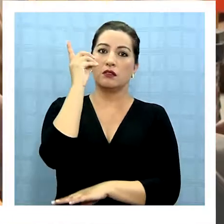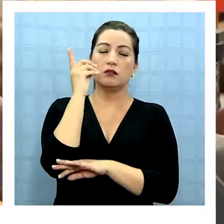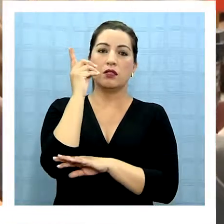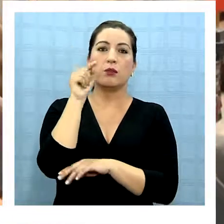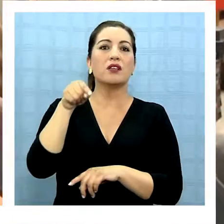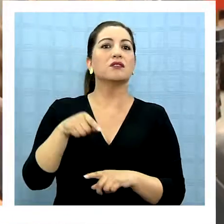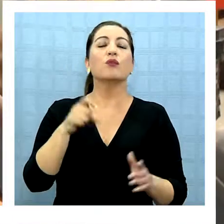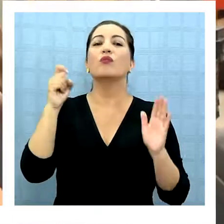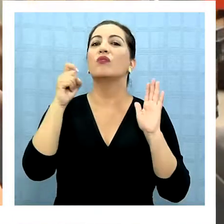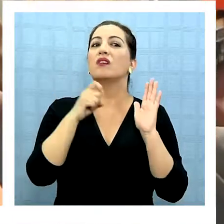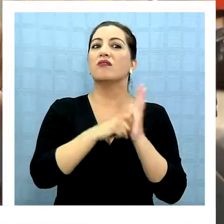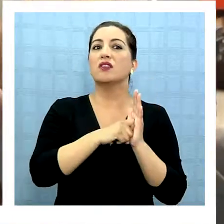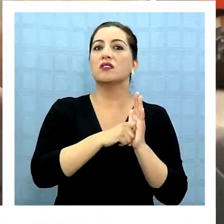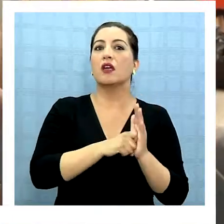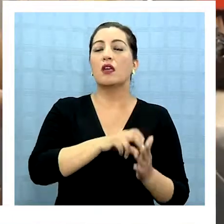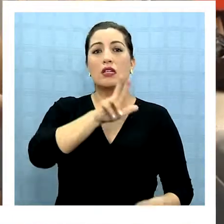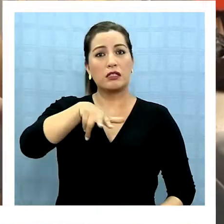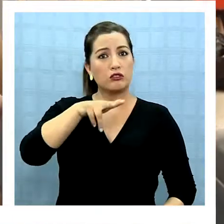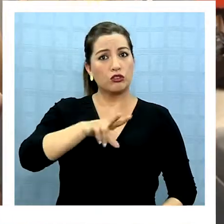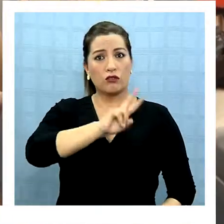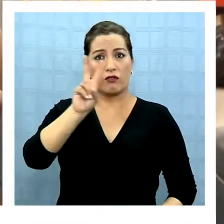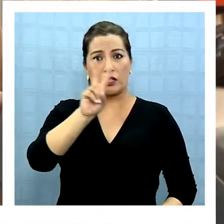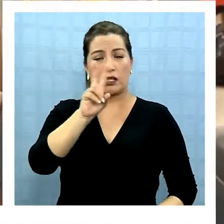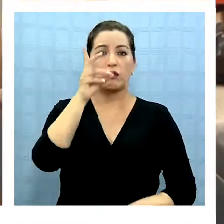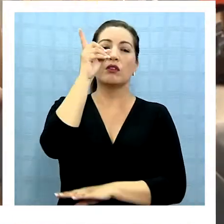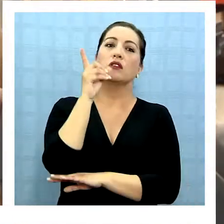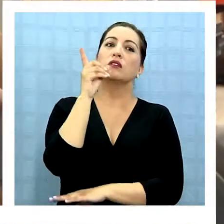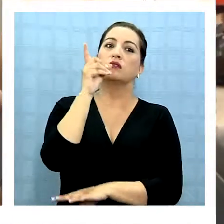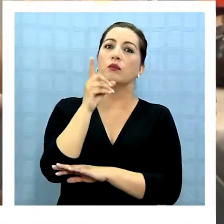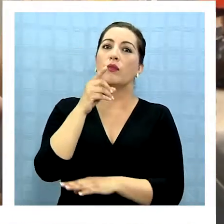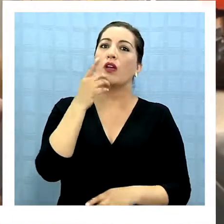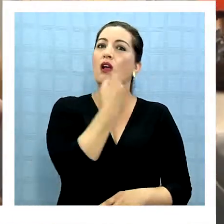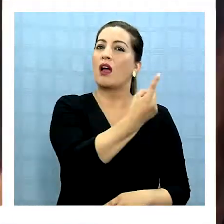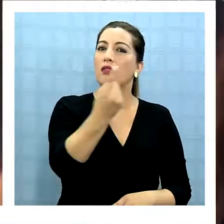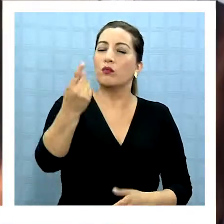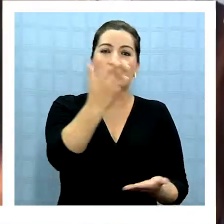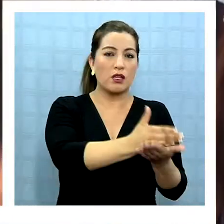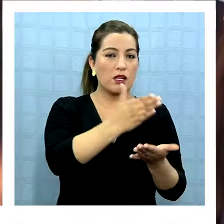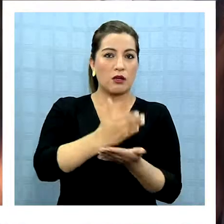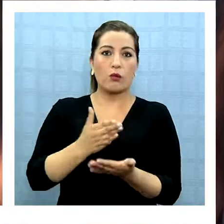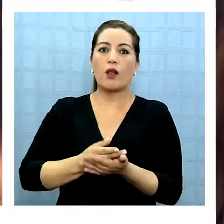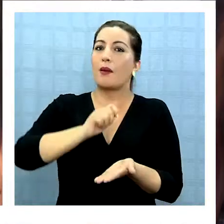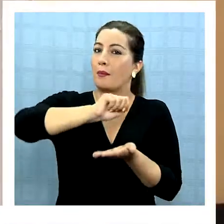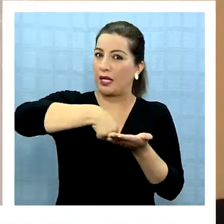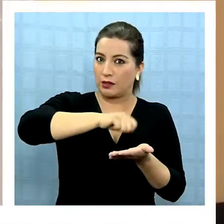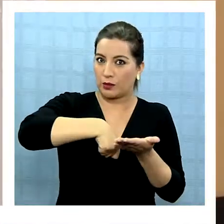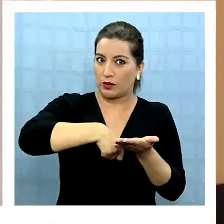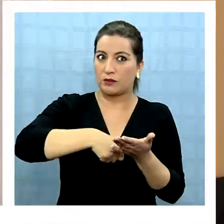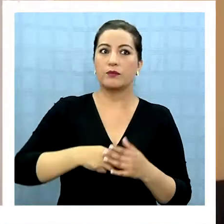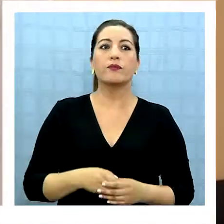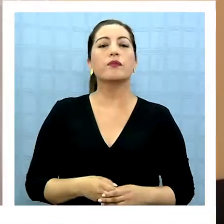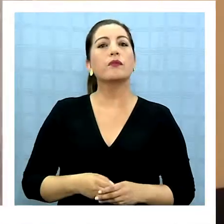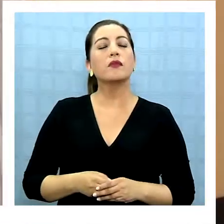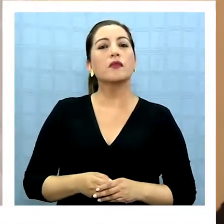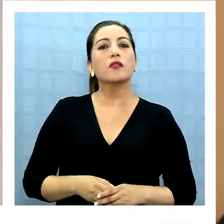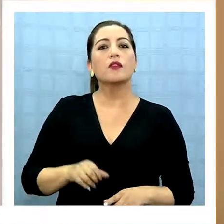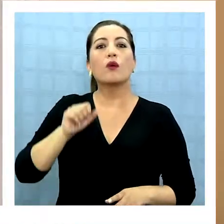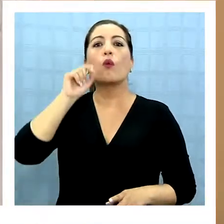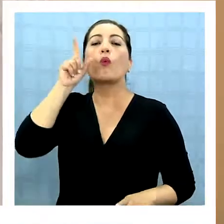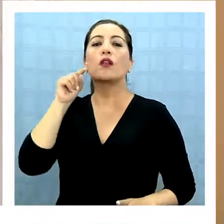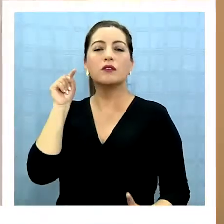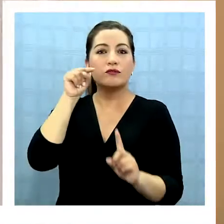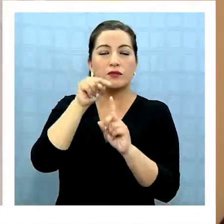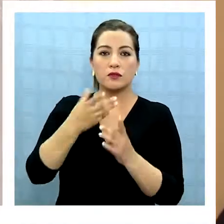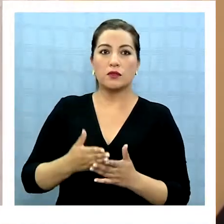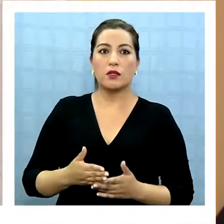el periodo complementario, y entre el 18 y el 22 de diciembre, en cada establecimiento educacional, la matrícula. ¿Cuál es el